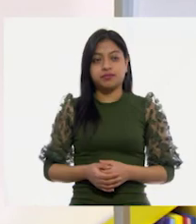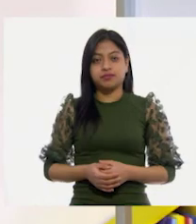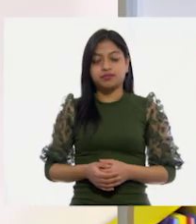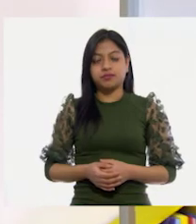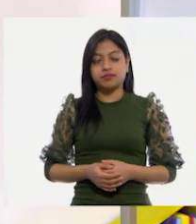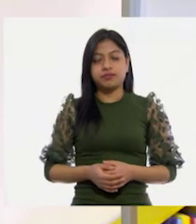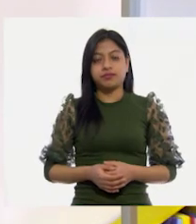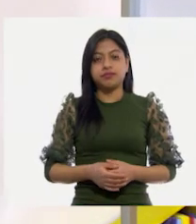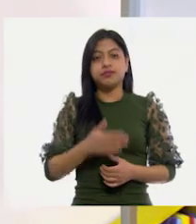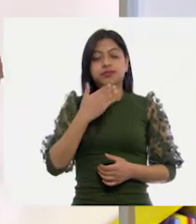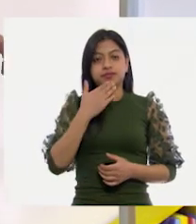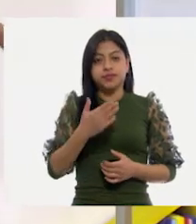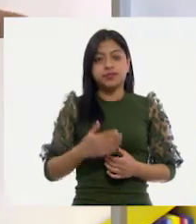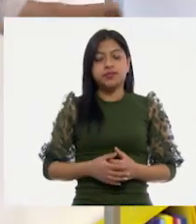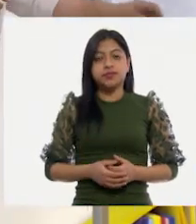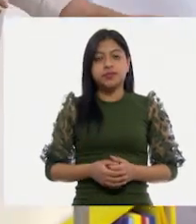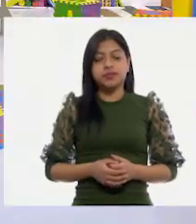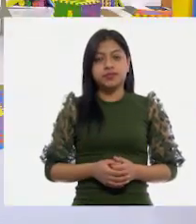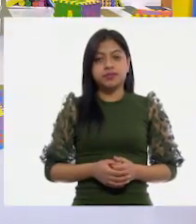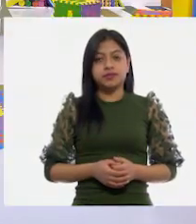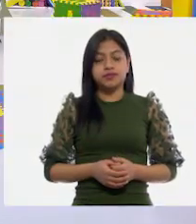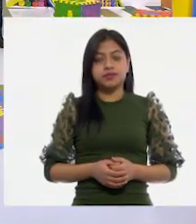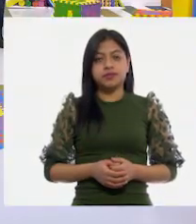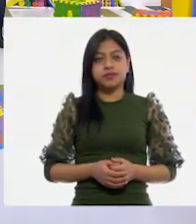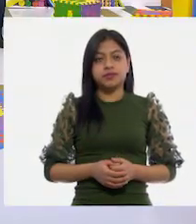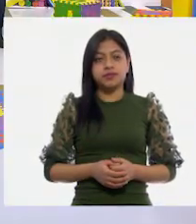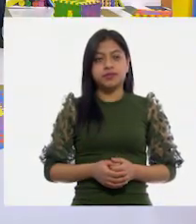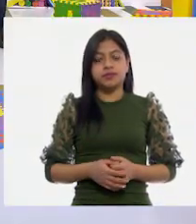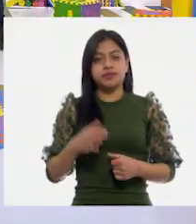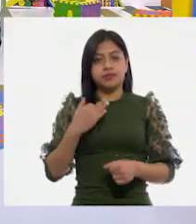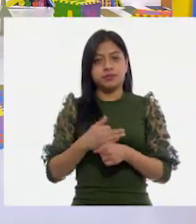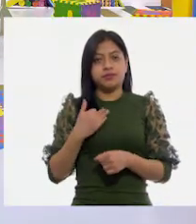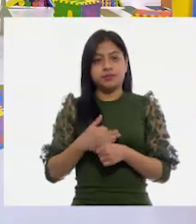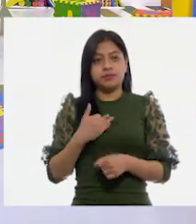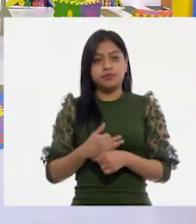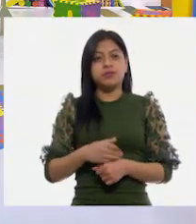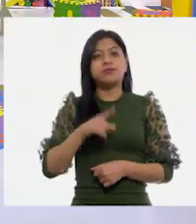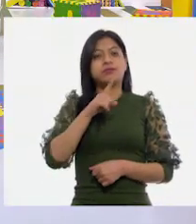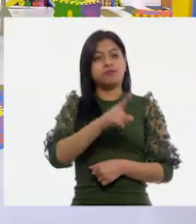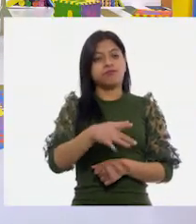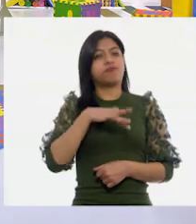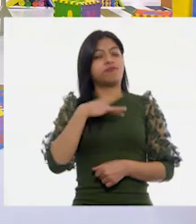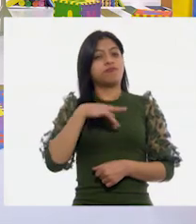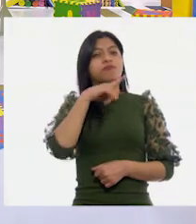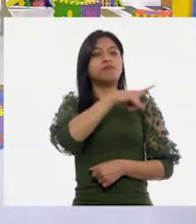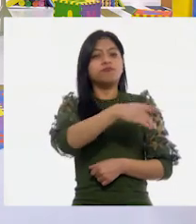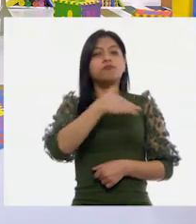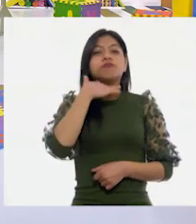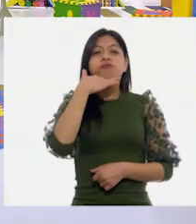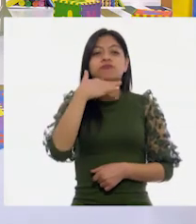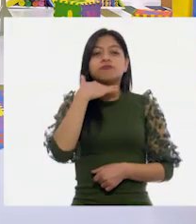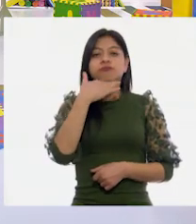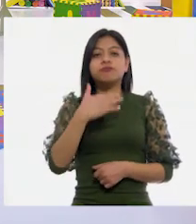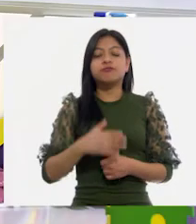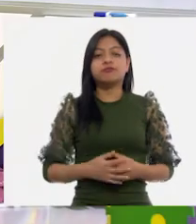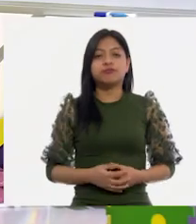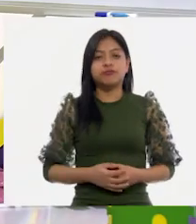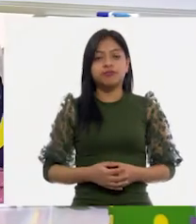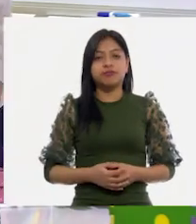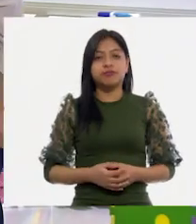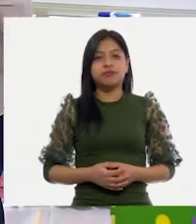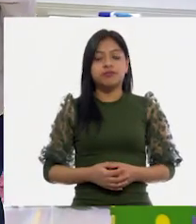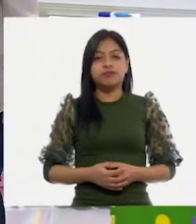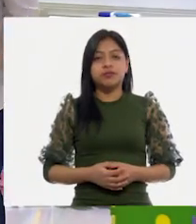de agua. Pero vamos a marcar el siguiente porque ya digo que tú haces trampa. Hasta aquí. Y en este